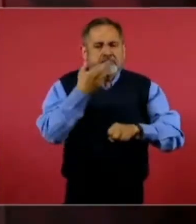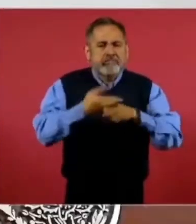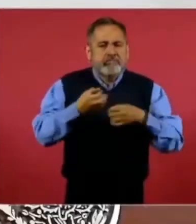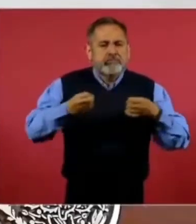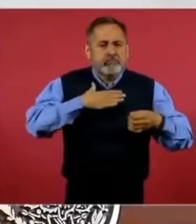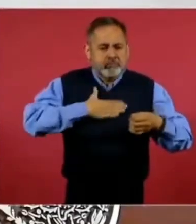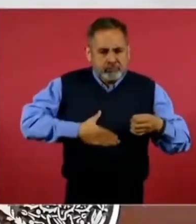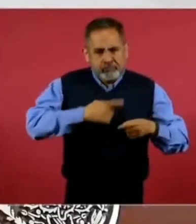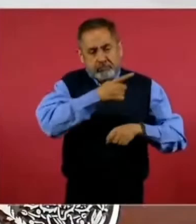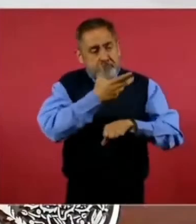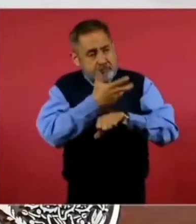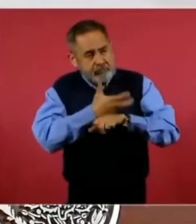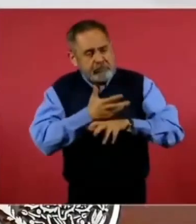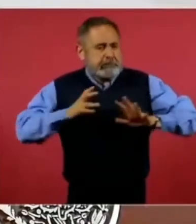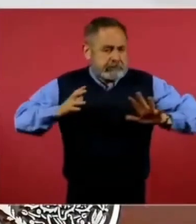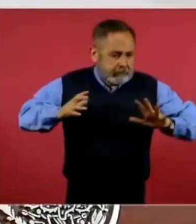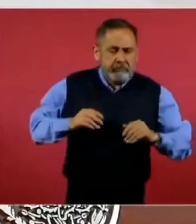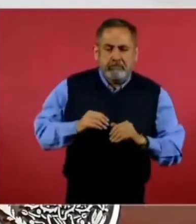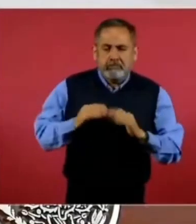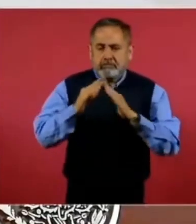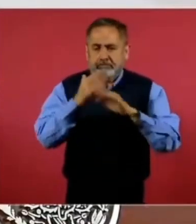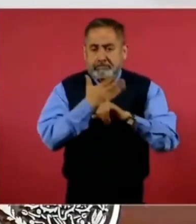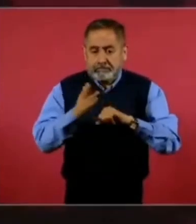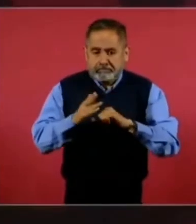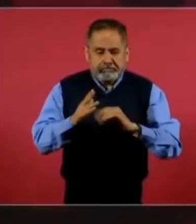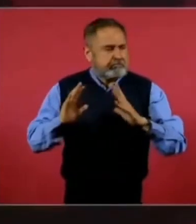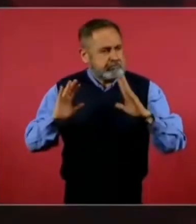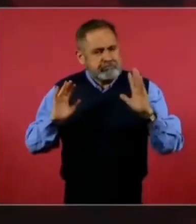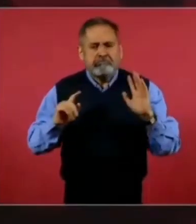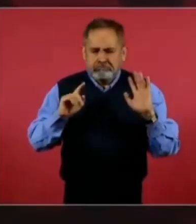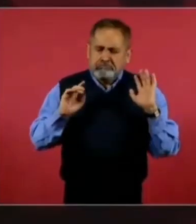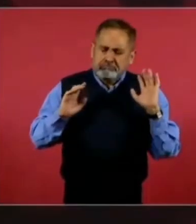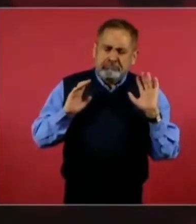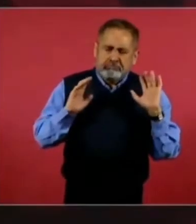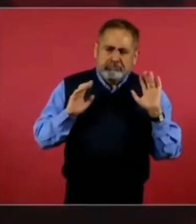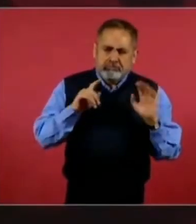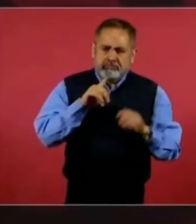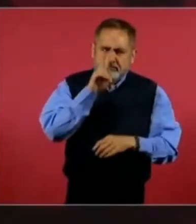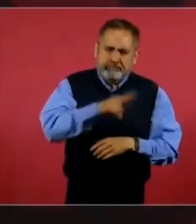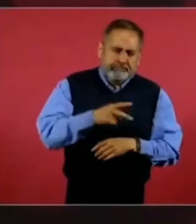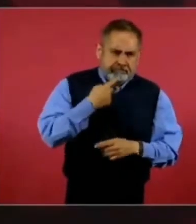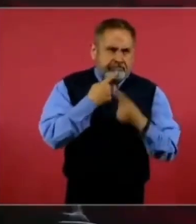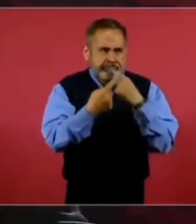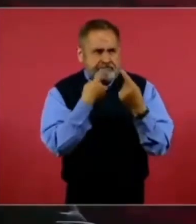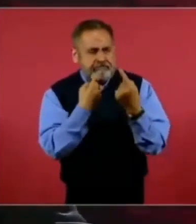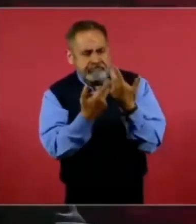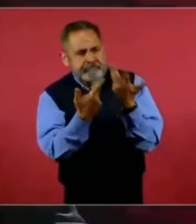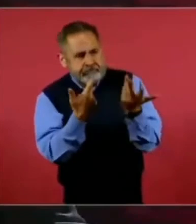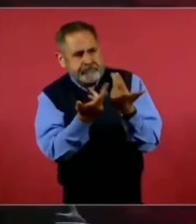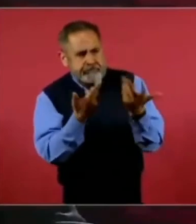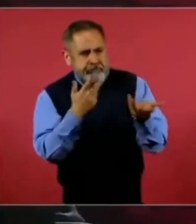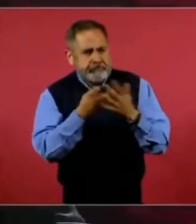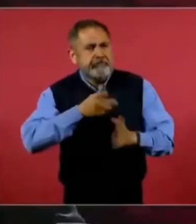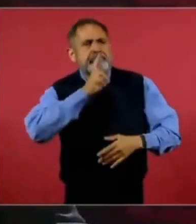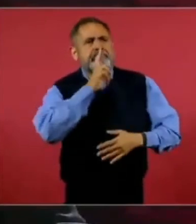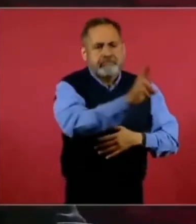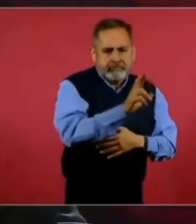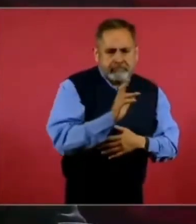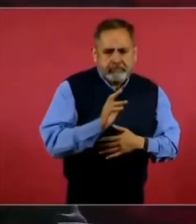la Casa Blanca, pues entonces sí tenemos que responder.